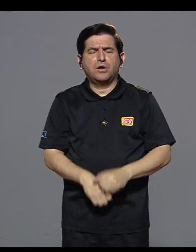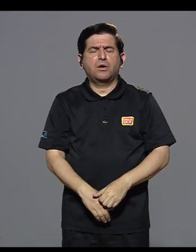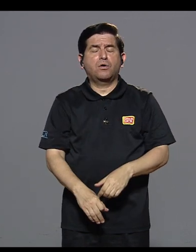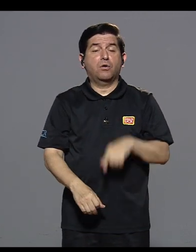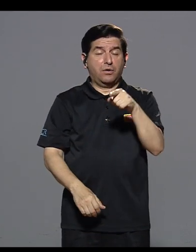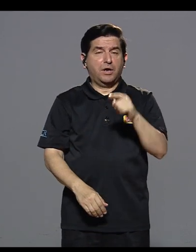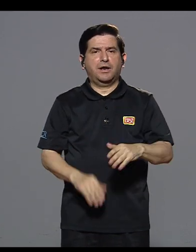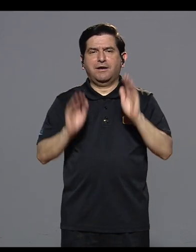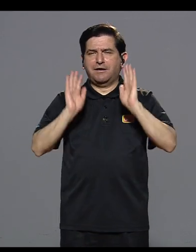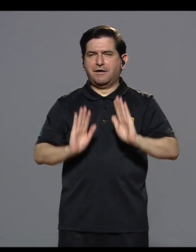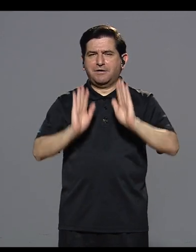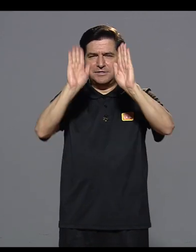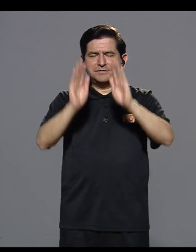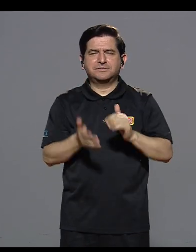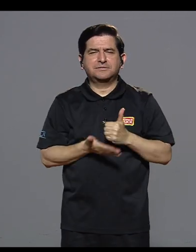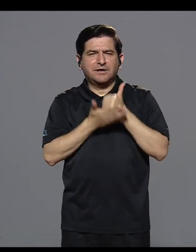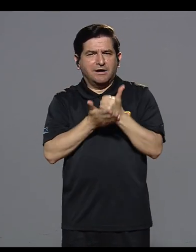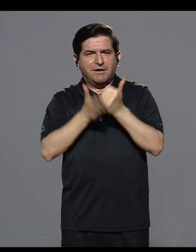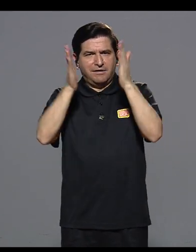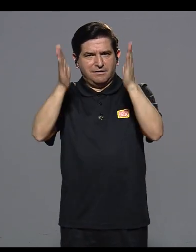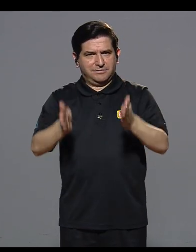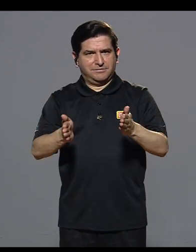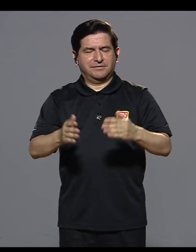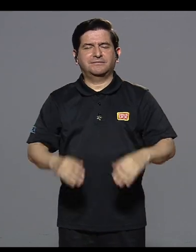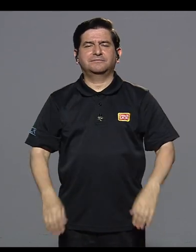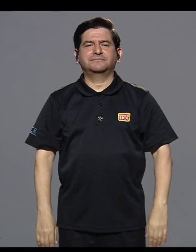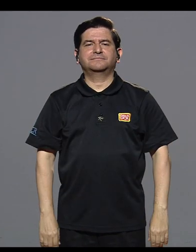cinco y se ha vuelto un gran colaborador.